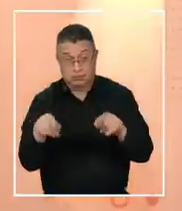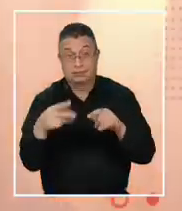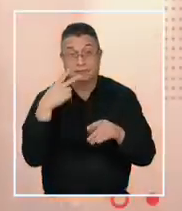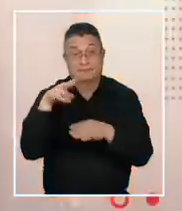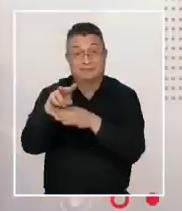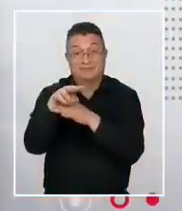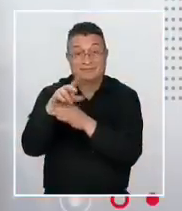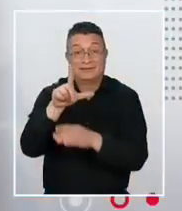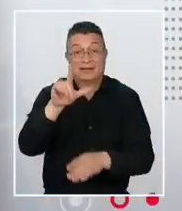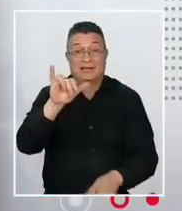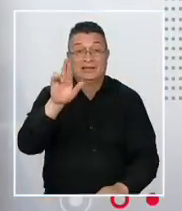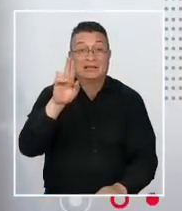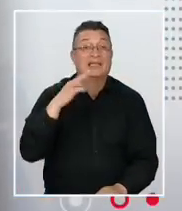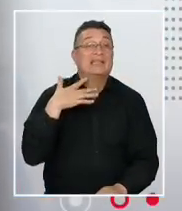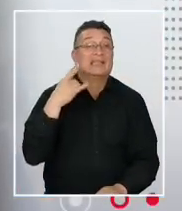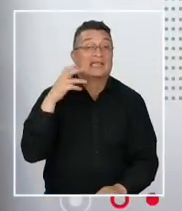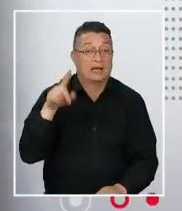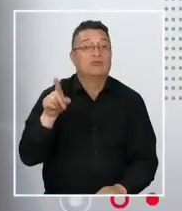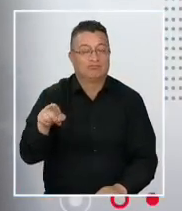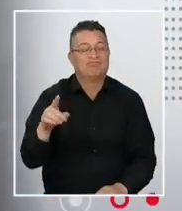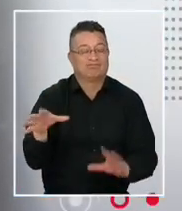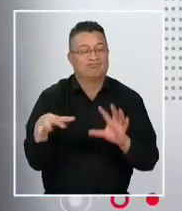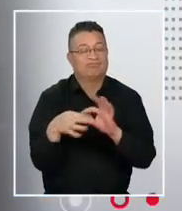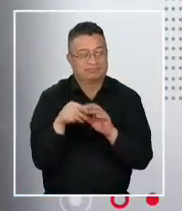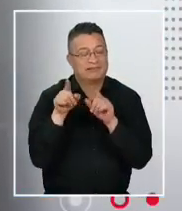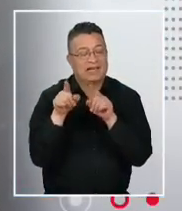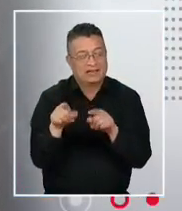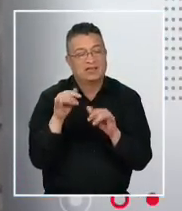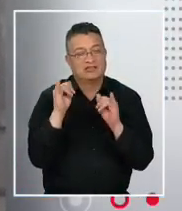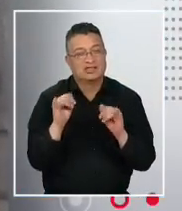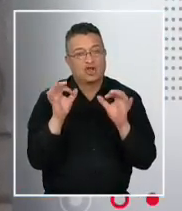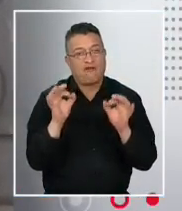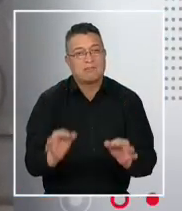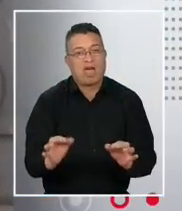del mirador del Irquén corresponden a la joven malabarista.